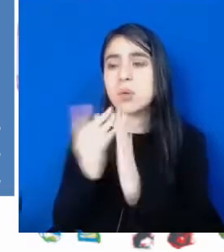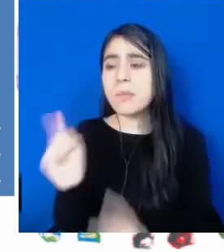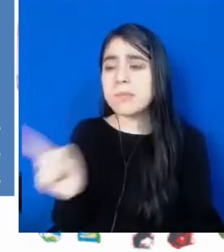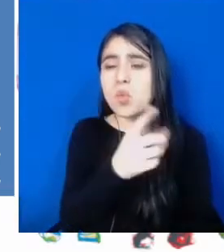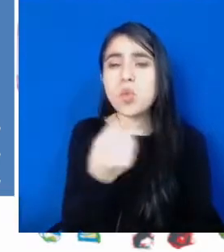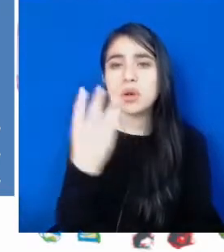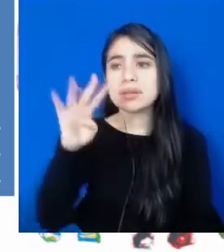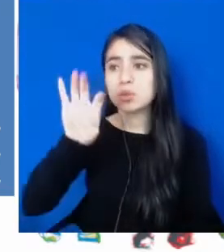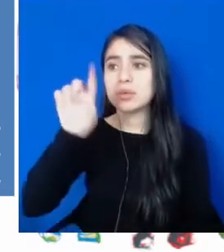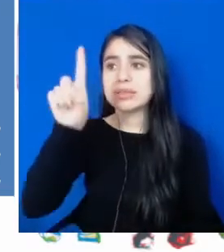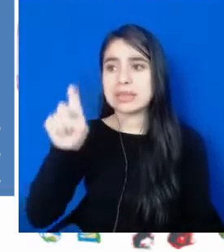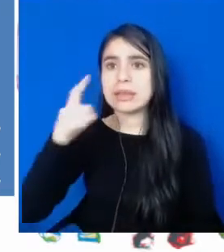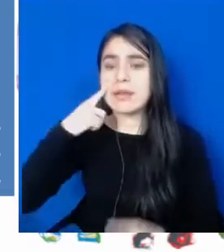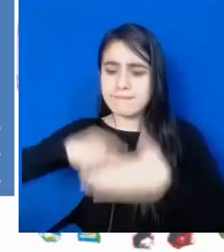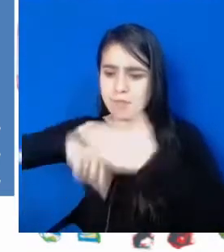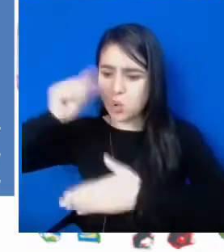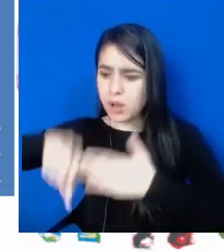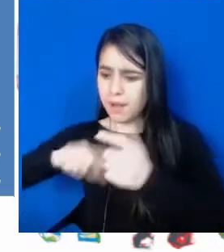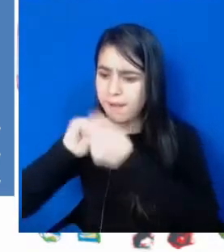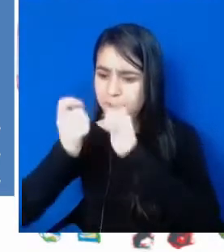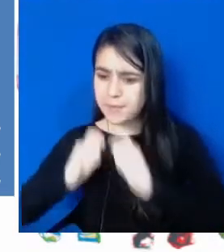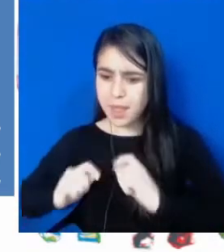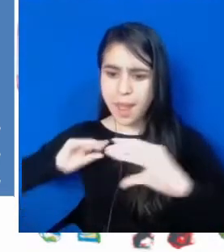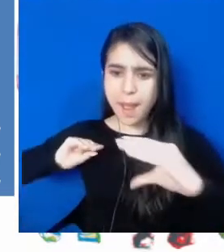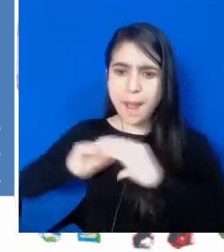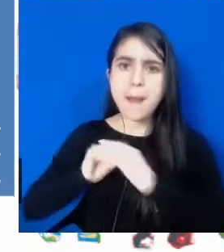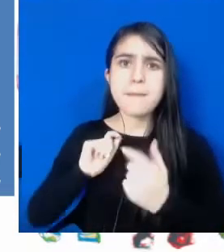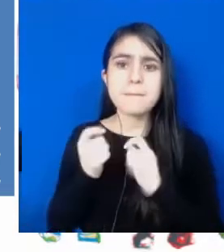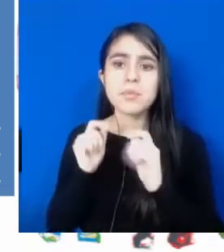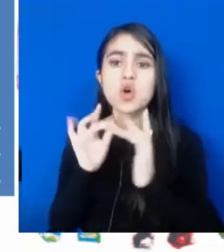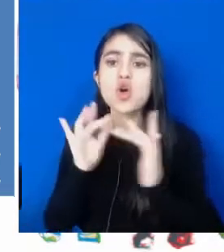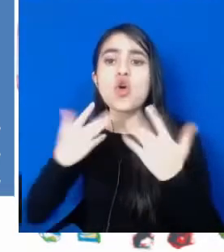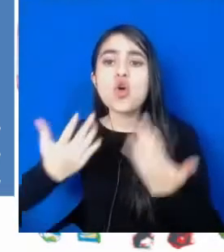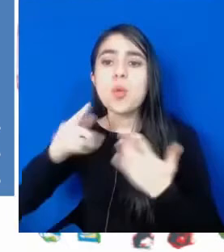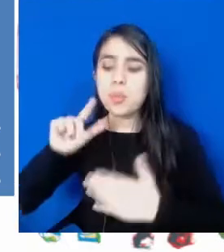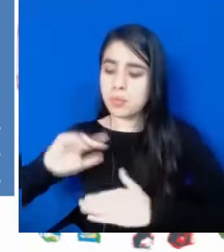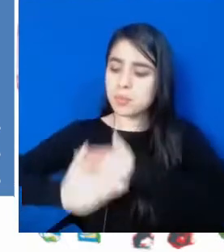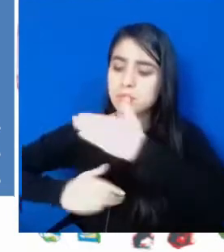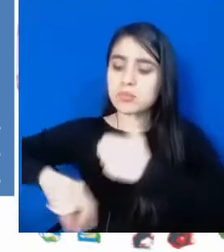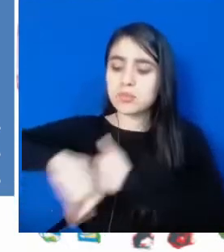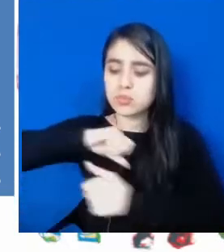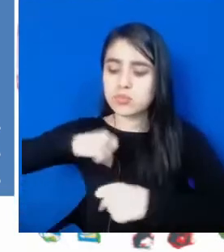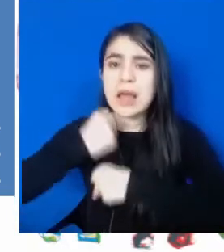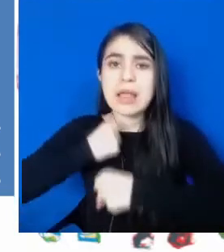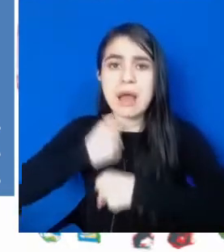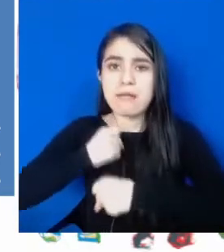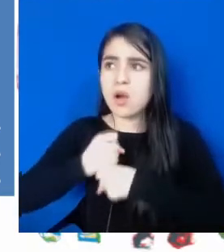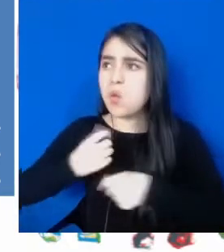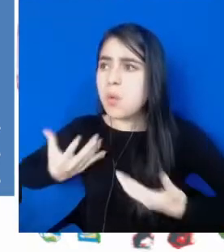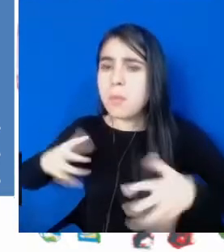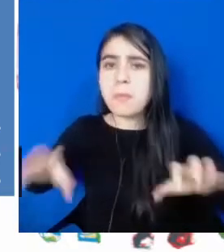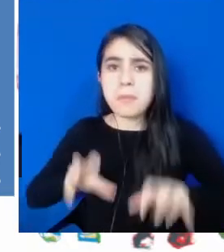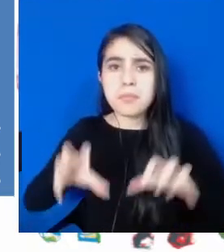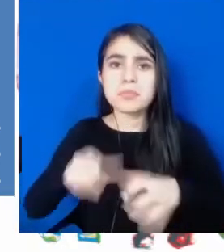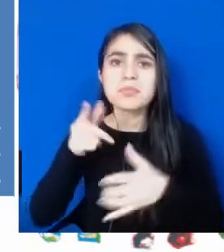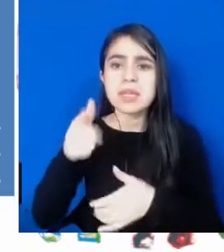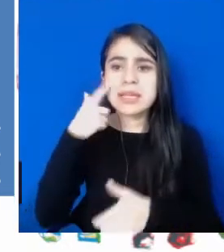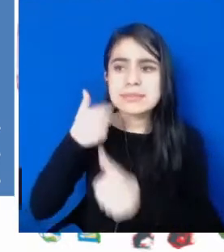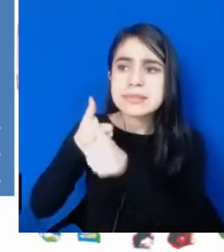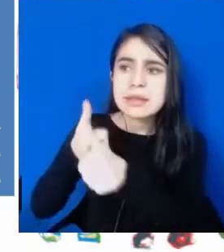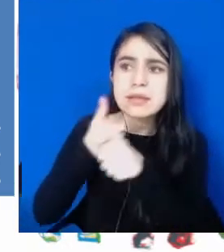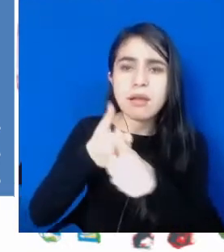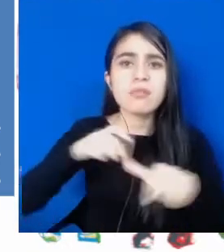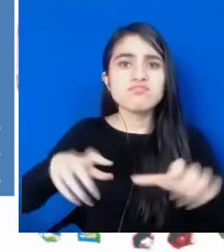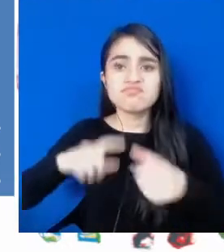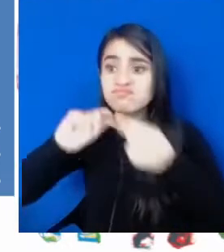96, pudieran ajustar sus contratos, modificarlos, pudieran modificar sus esquemas de operación, pudieran ajustar sus